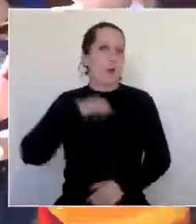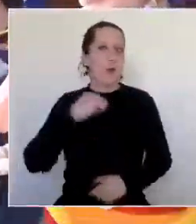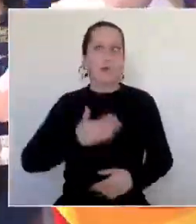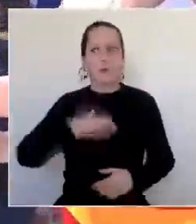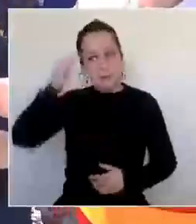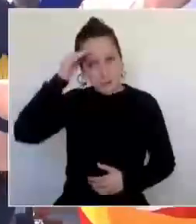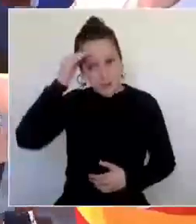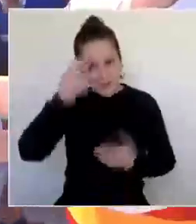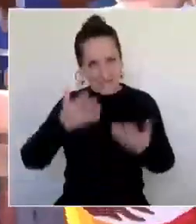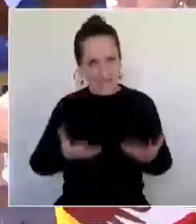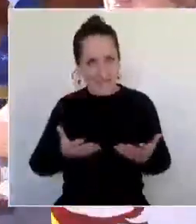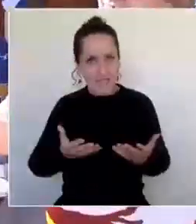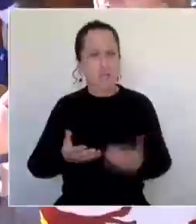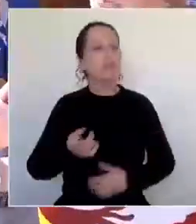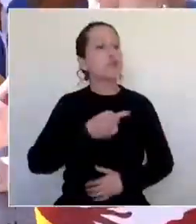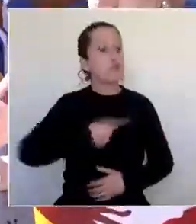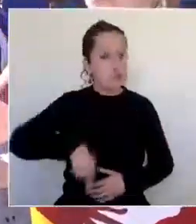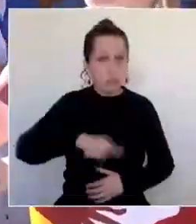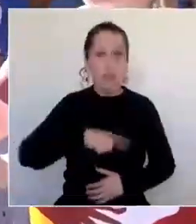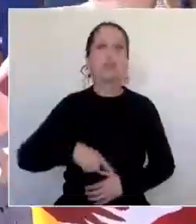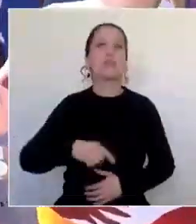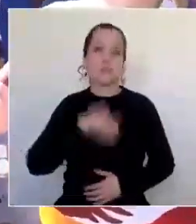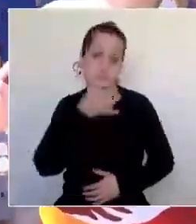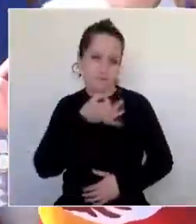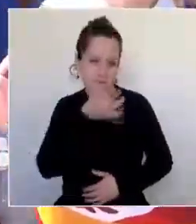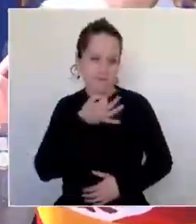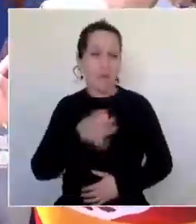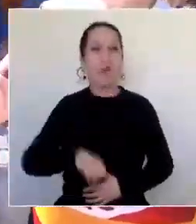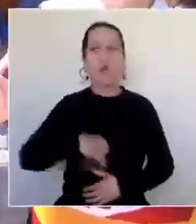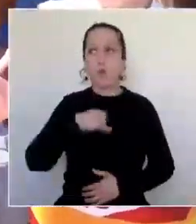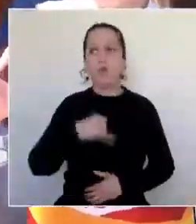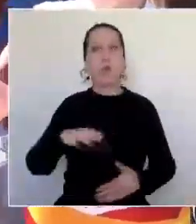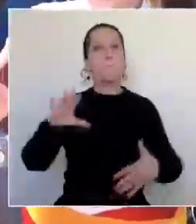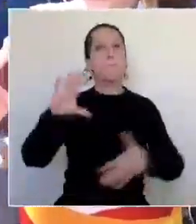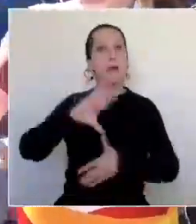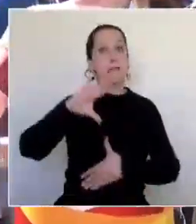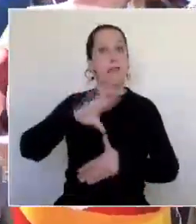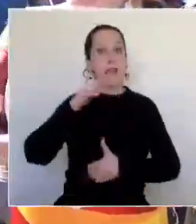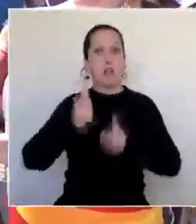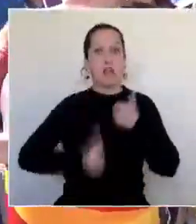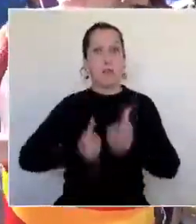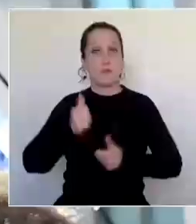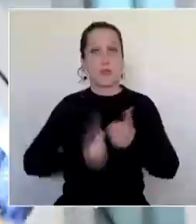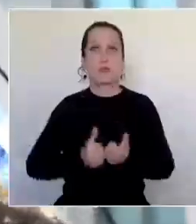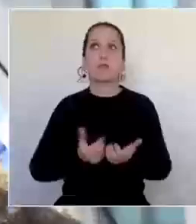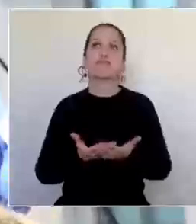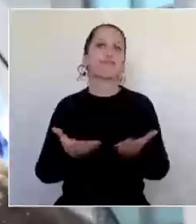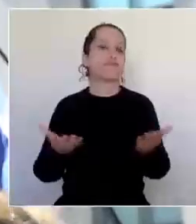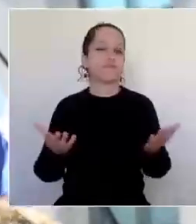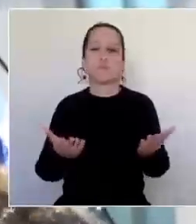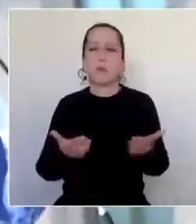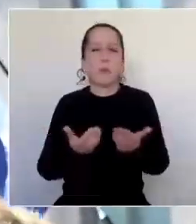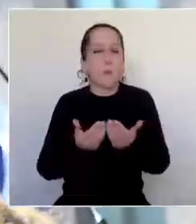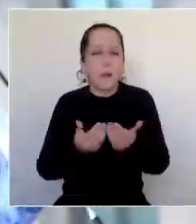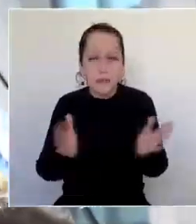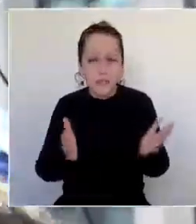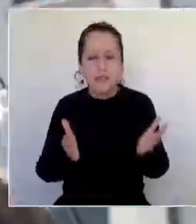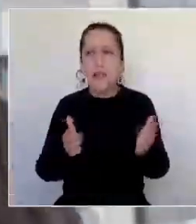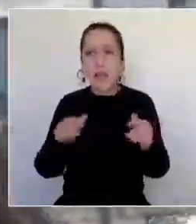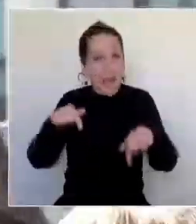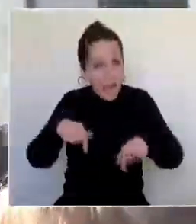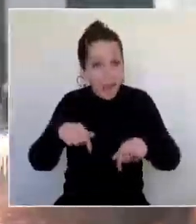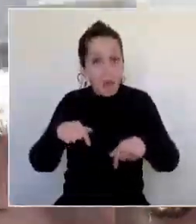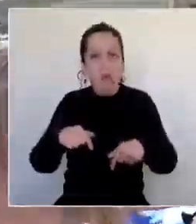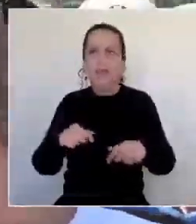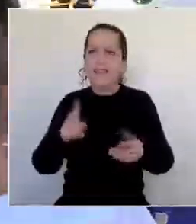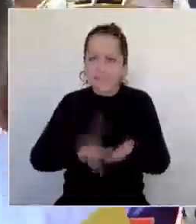Para nosotros es un orgullo tener a los Panamericanos, cualquiera sea, pero en